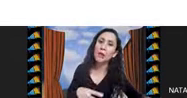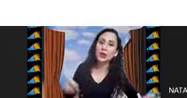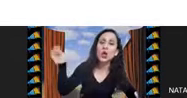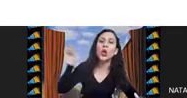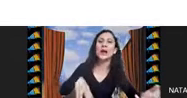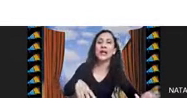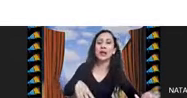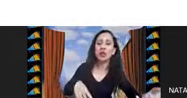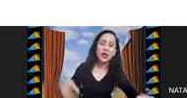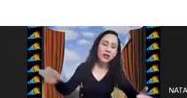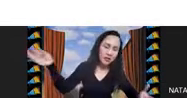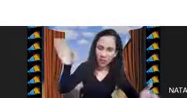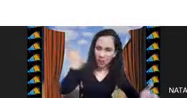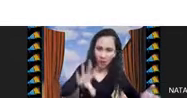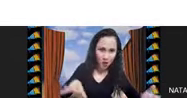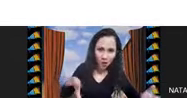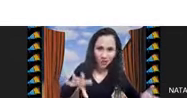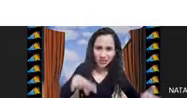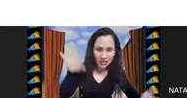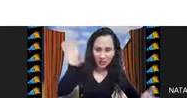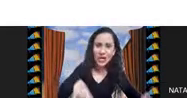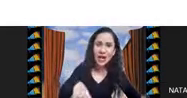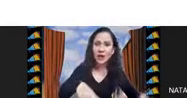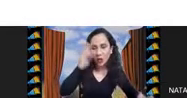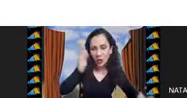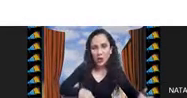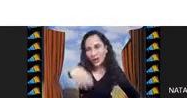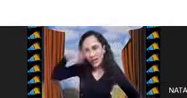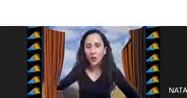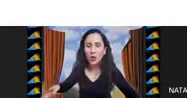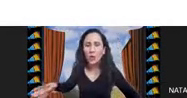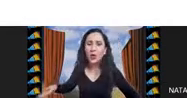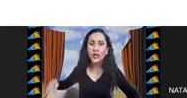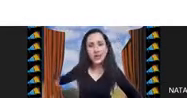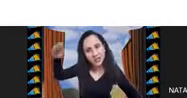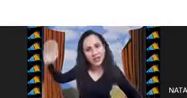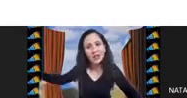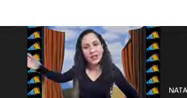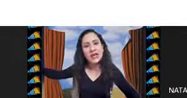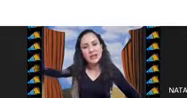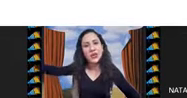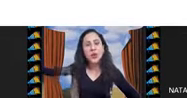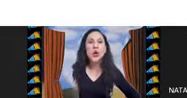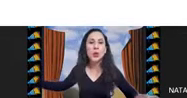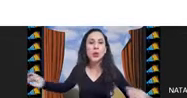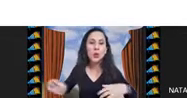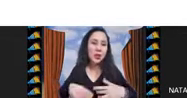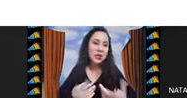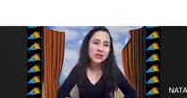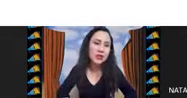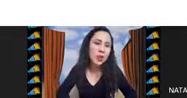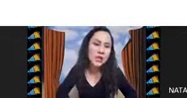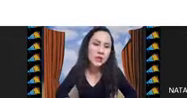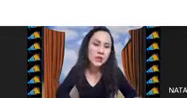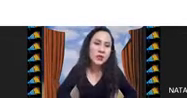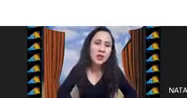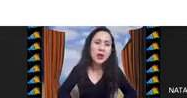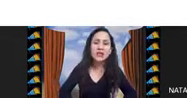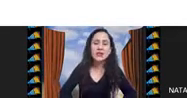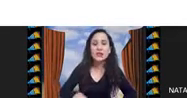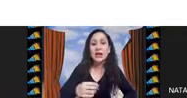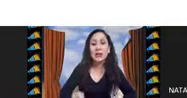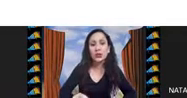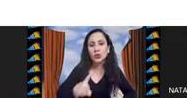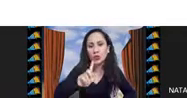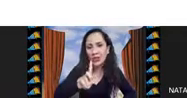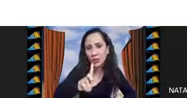decir, no viola el peso, lo agrego. Si no, si viola el peso, no lo agrego, me voy con el siguiente, y así uno a uno, ¿no? Y así yo podría tener